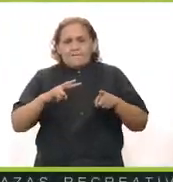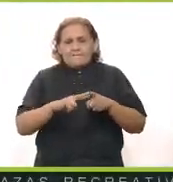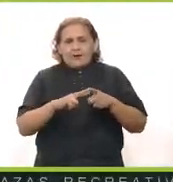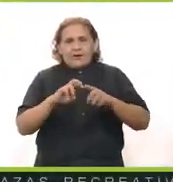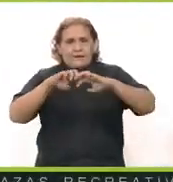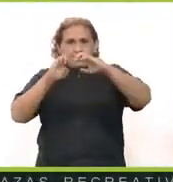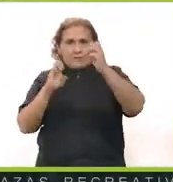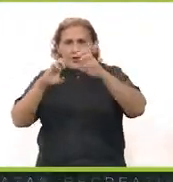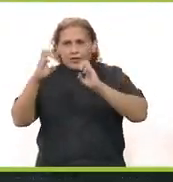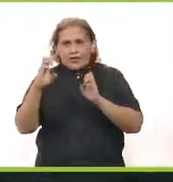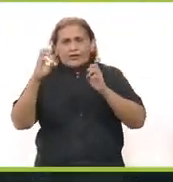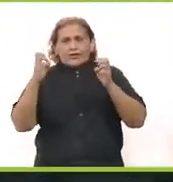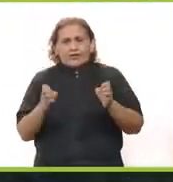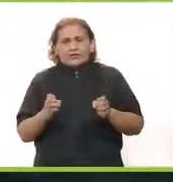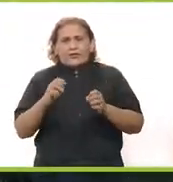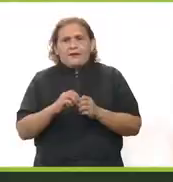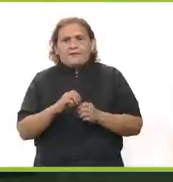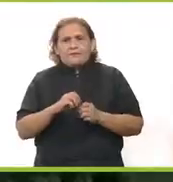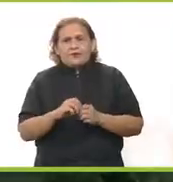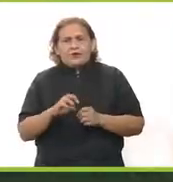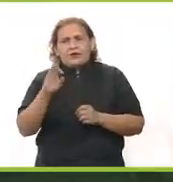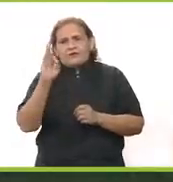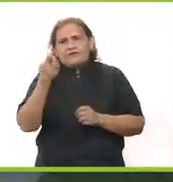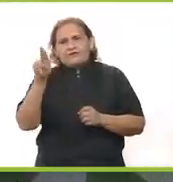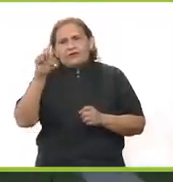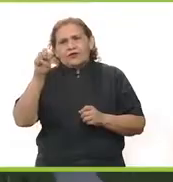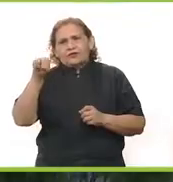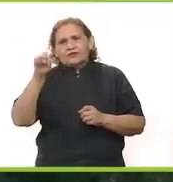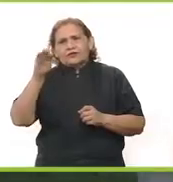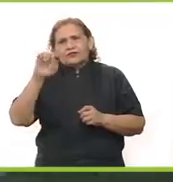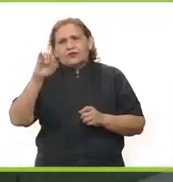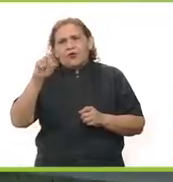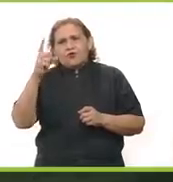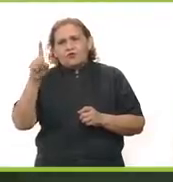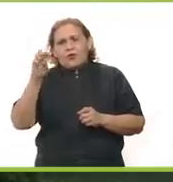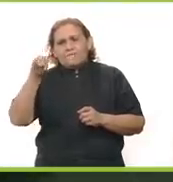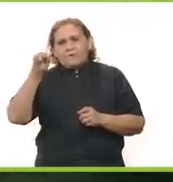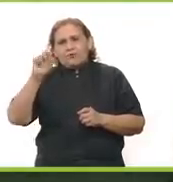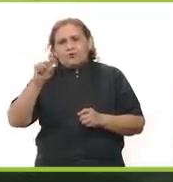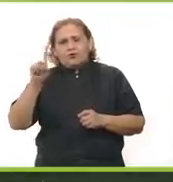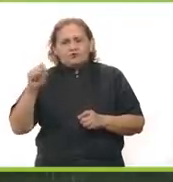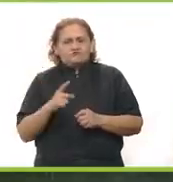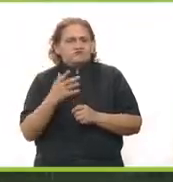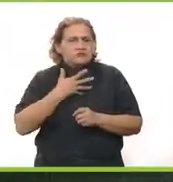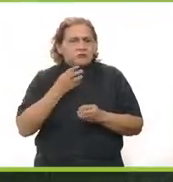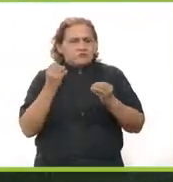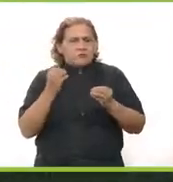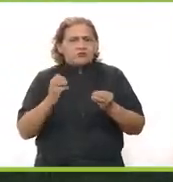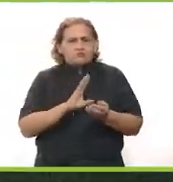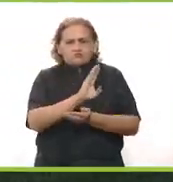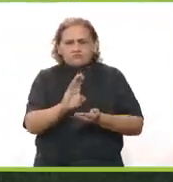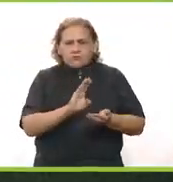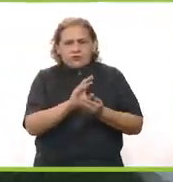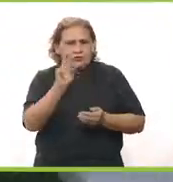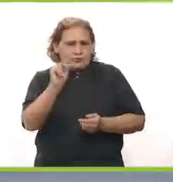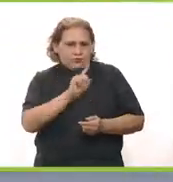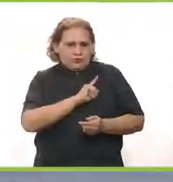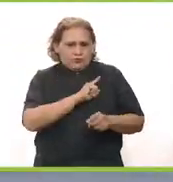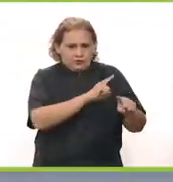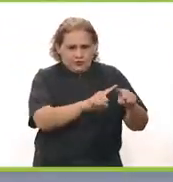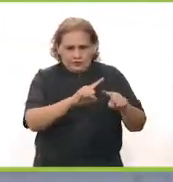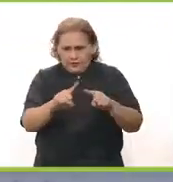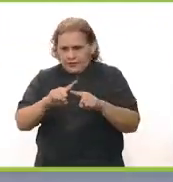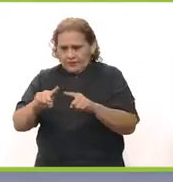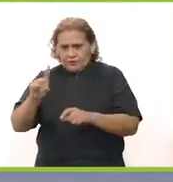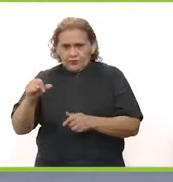el Parque Enequenes, que está ubicado en Francisco de Montejo y que cubre, como es un parque lineal, cubre muchas colonias de Meida,